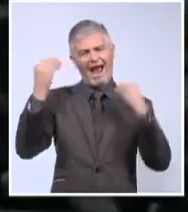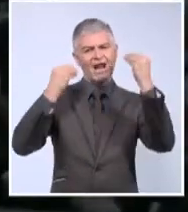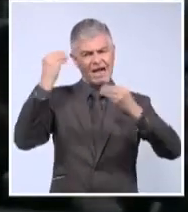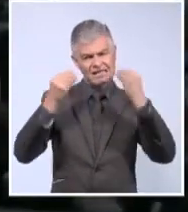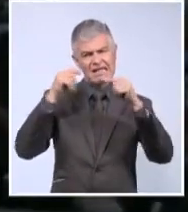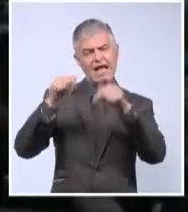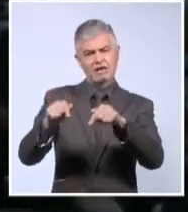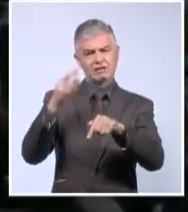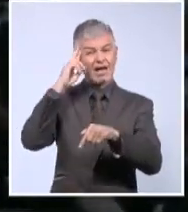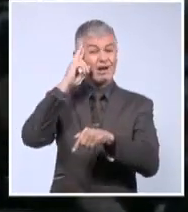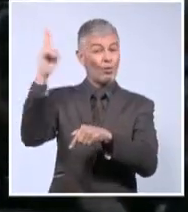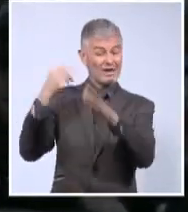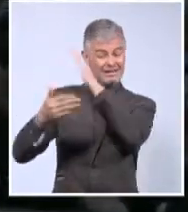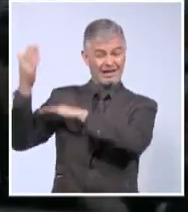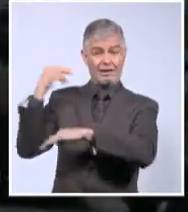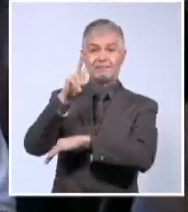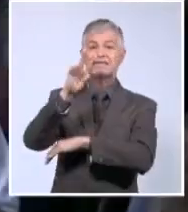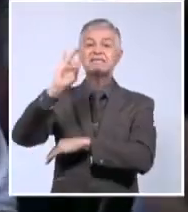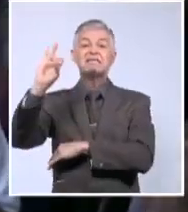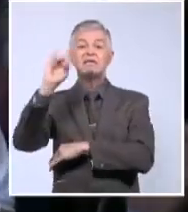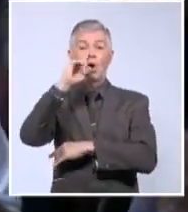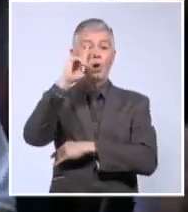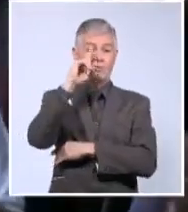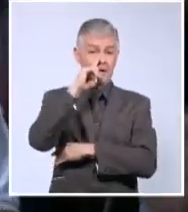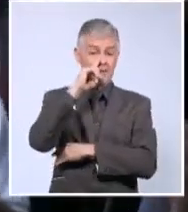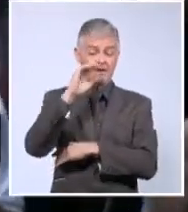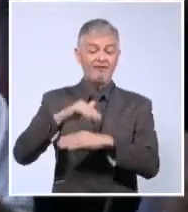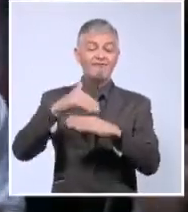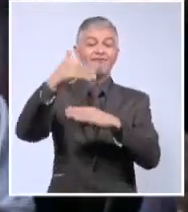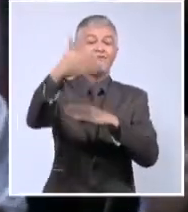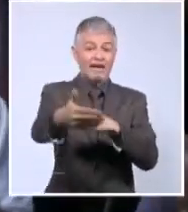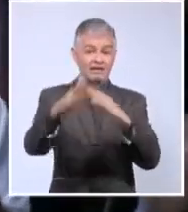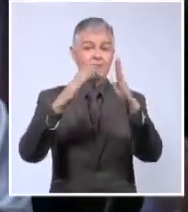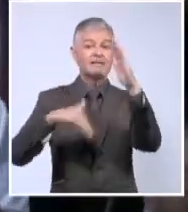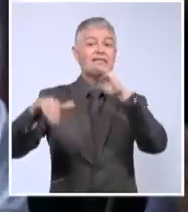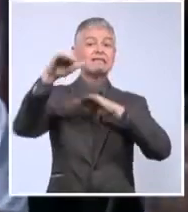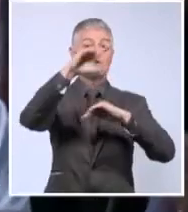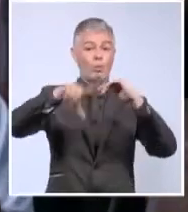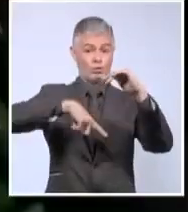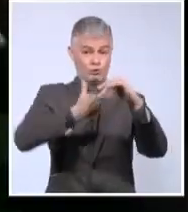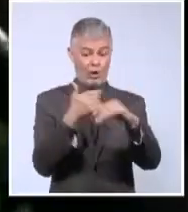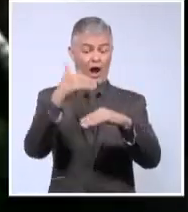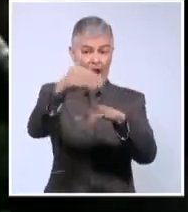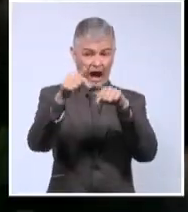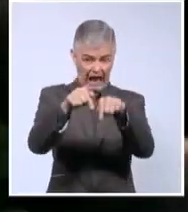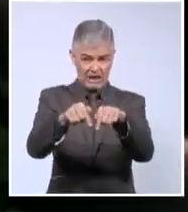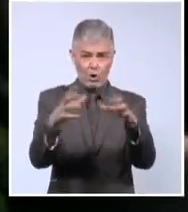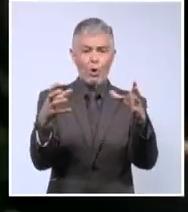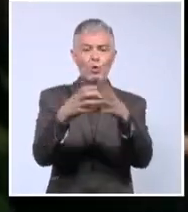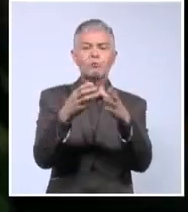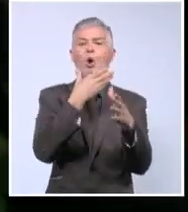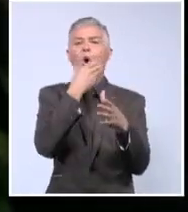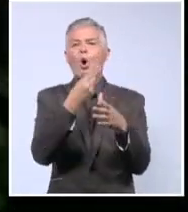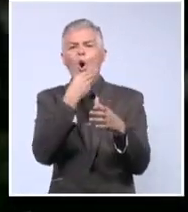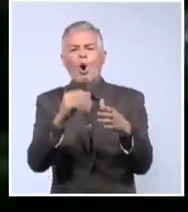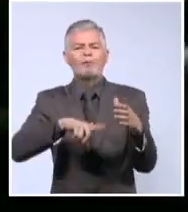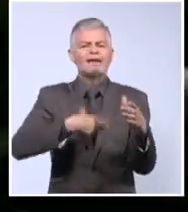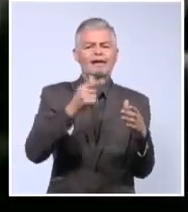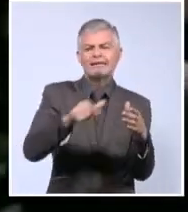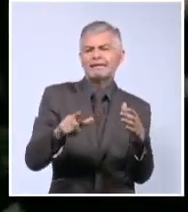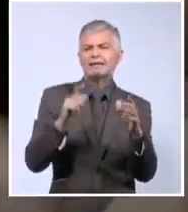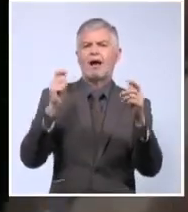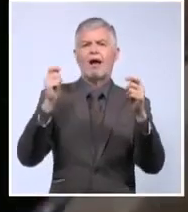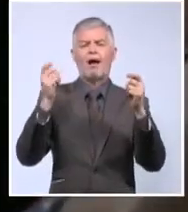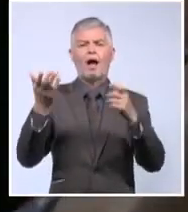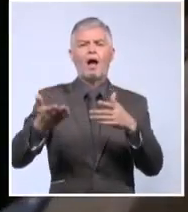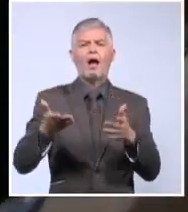Recuerda usted los hechos del pasado 27 de noviembre, frente al Ministerio de Cultura, donde un grupo de jóvenes y de artistas con reclamos diversos se